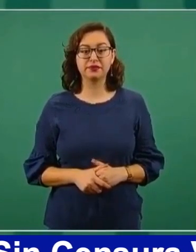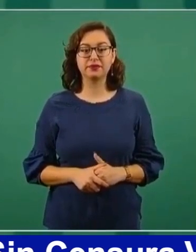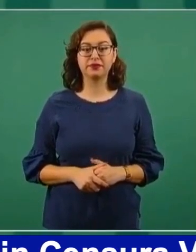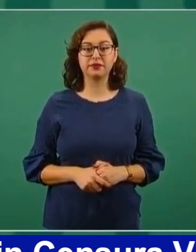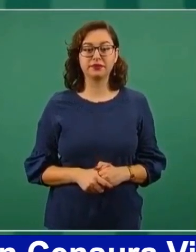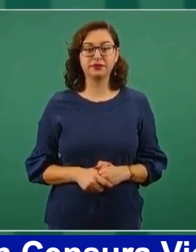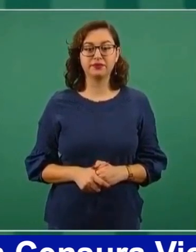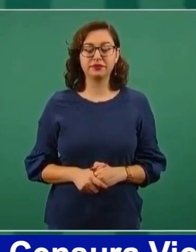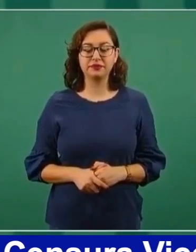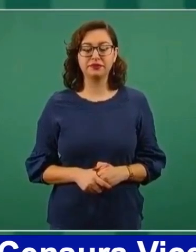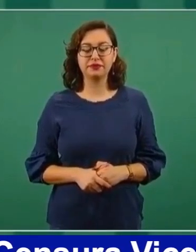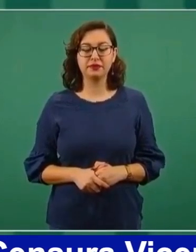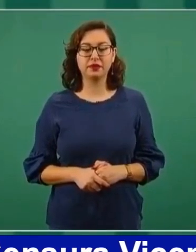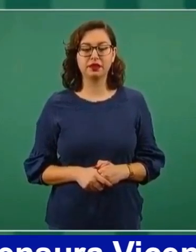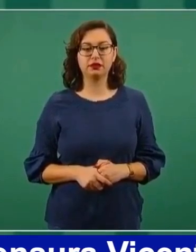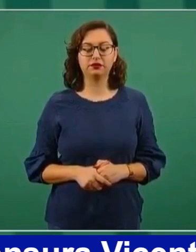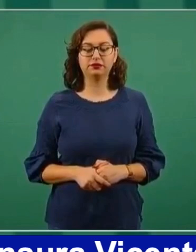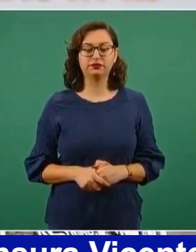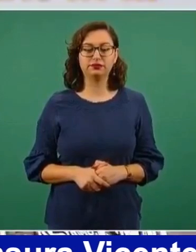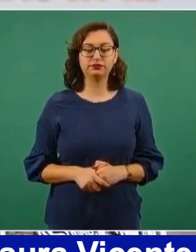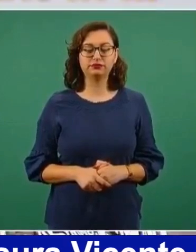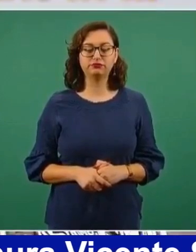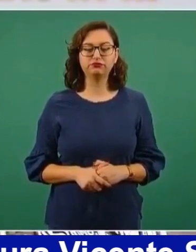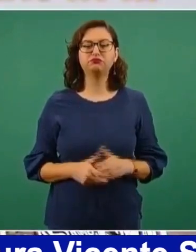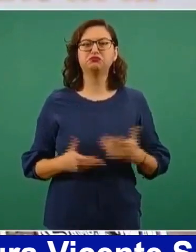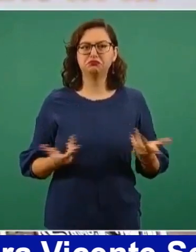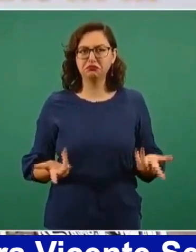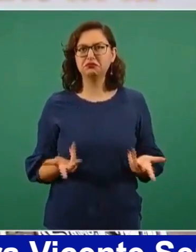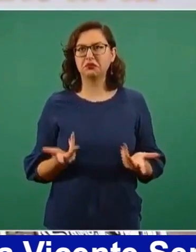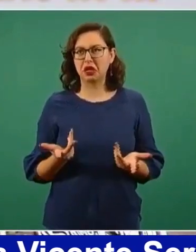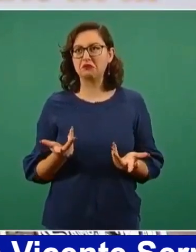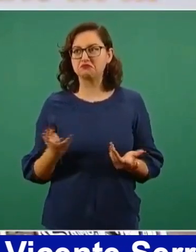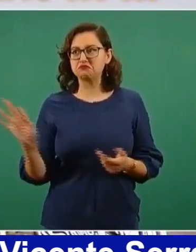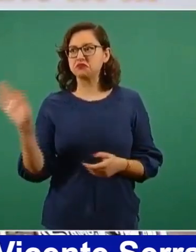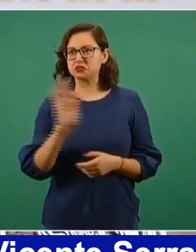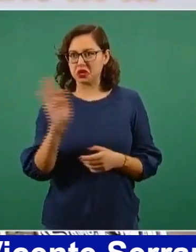dudas,